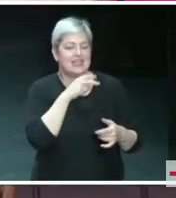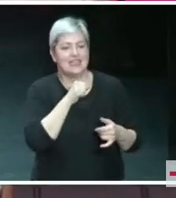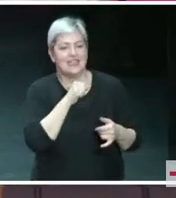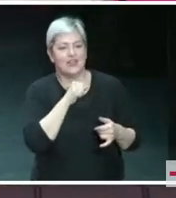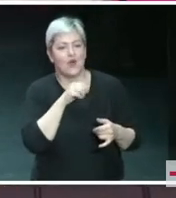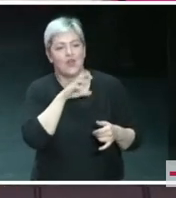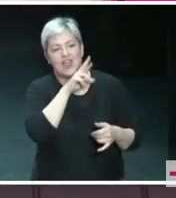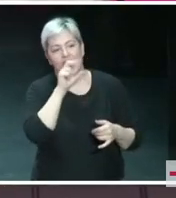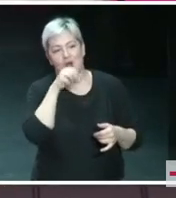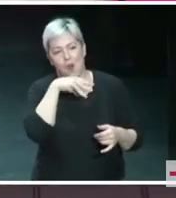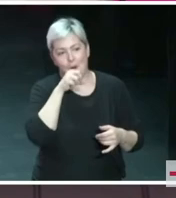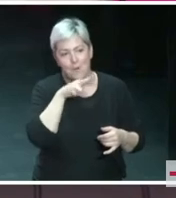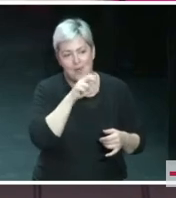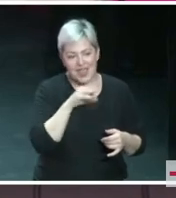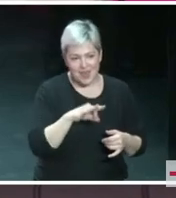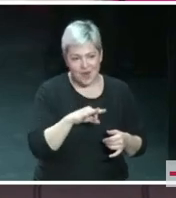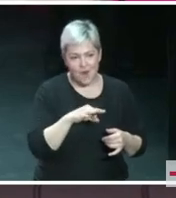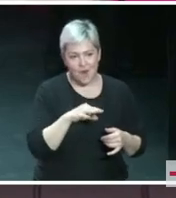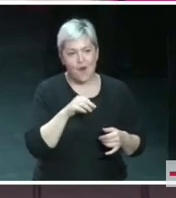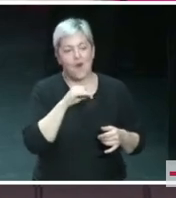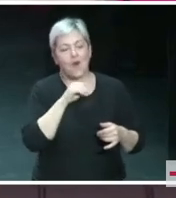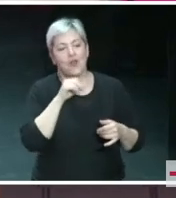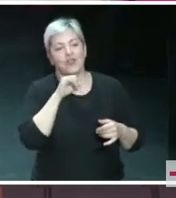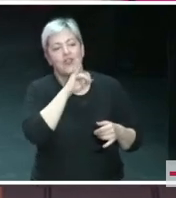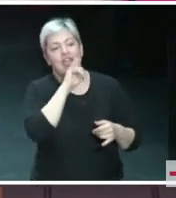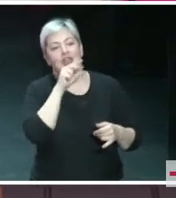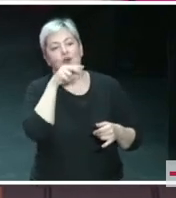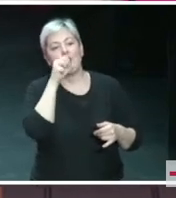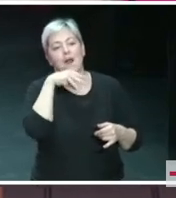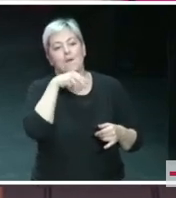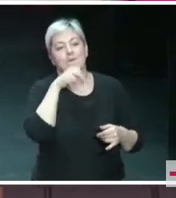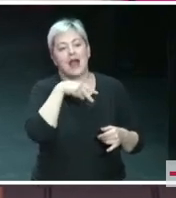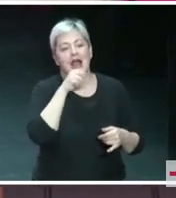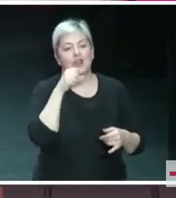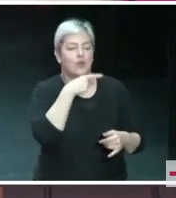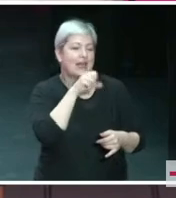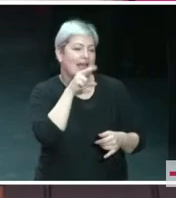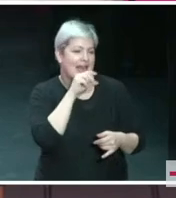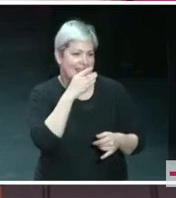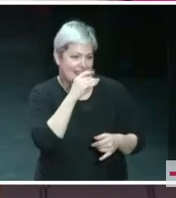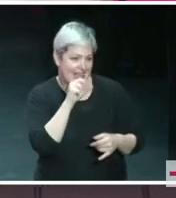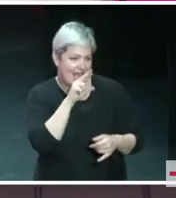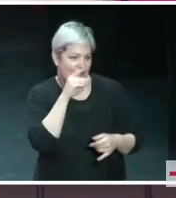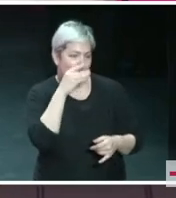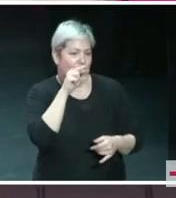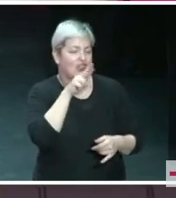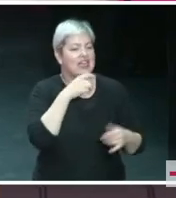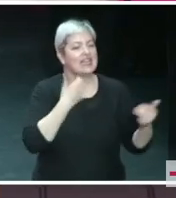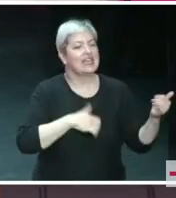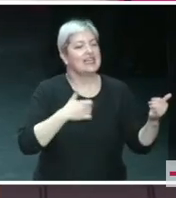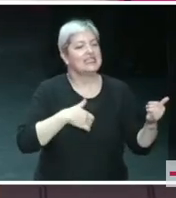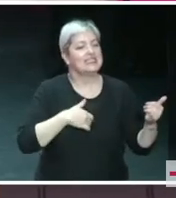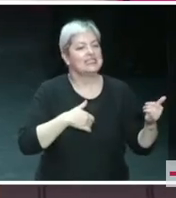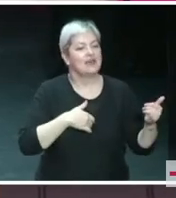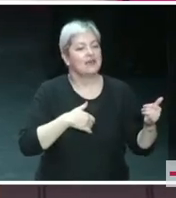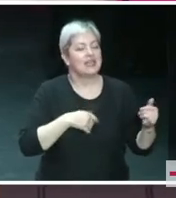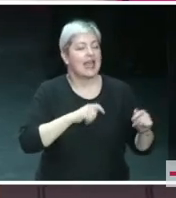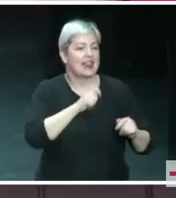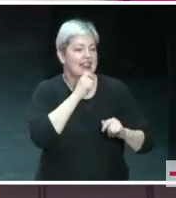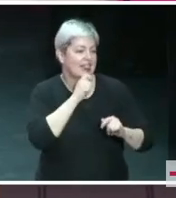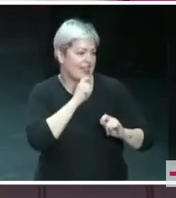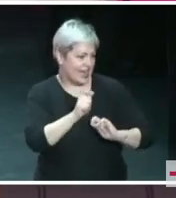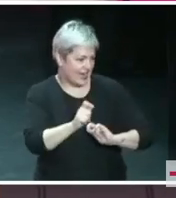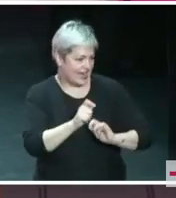Antonio Romero, la Sevilla de Juan Manuel García Gordillo, la Sevilla de la Cigarrera,